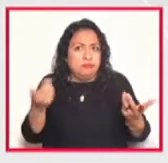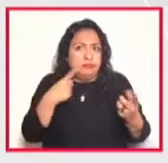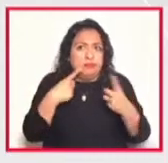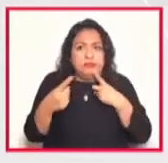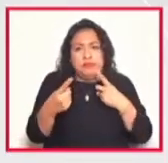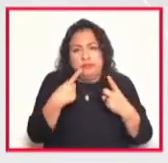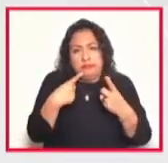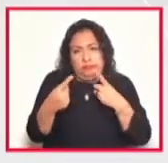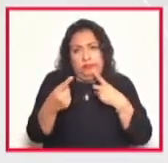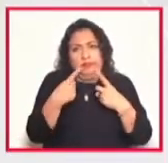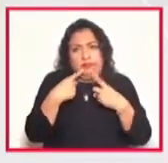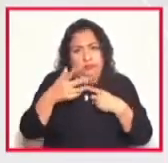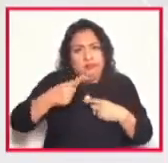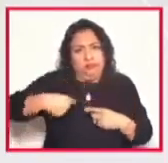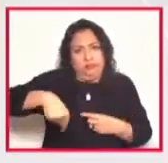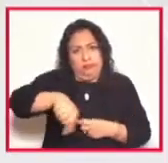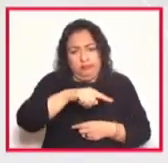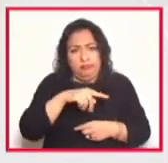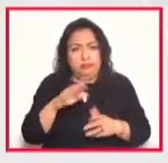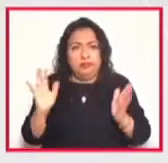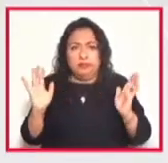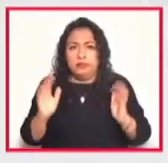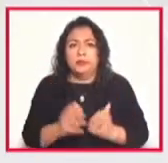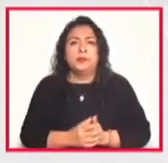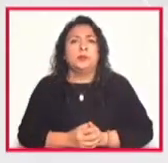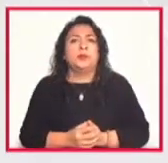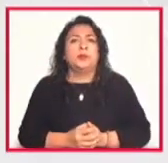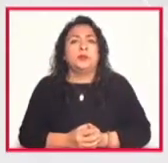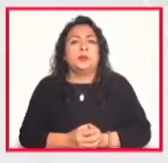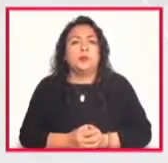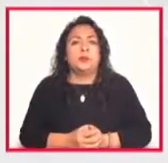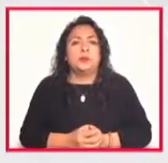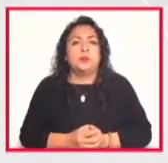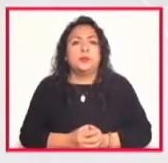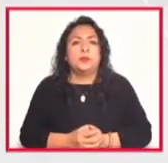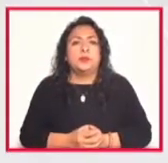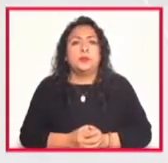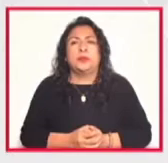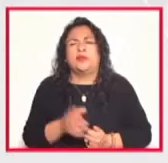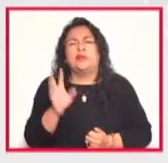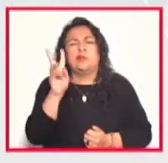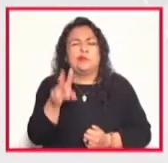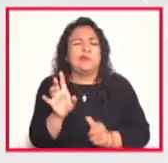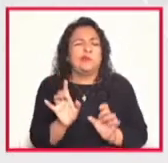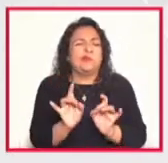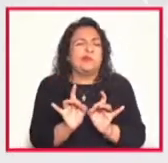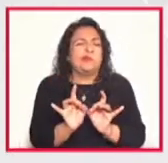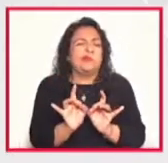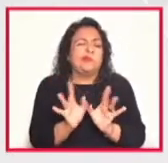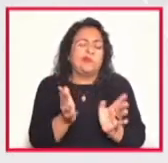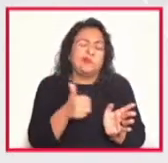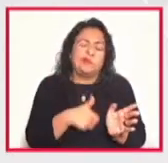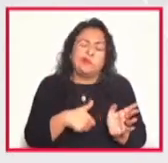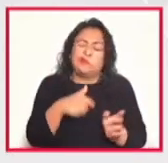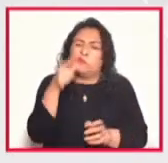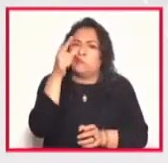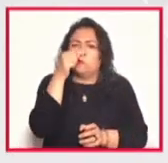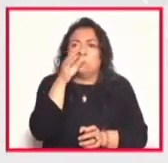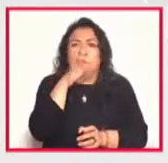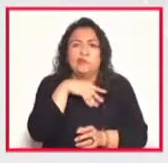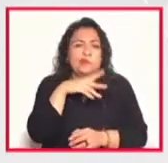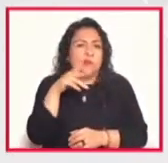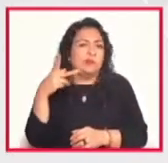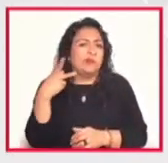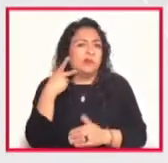con ustedes. Independientemente de ese desafortunado suceso, pues la política cultural